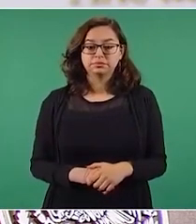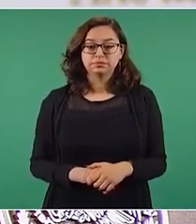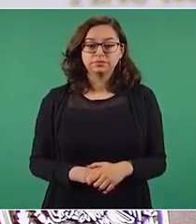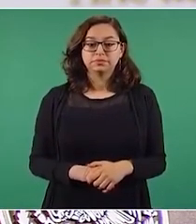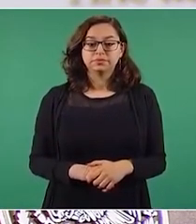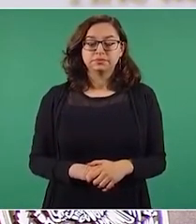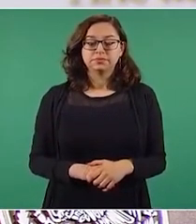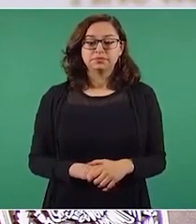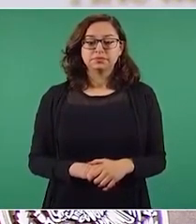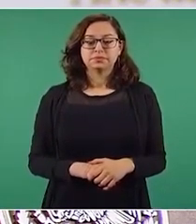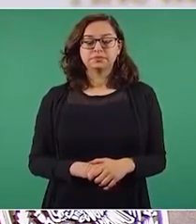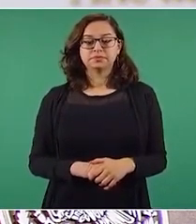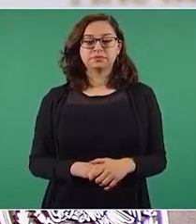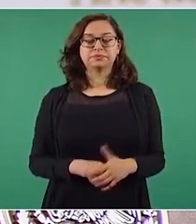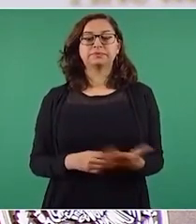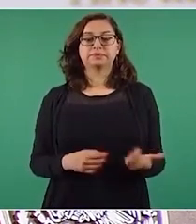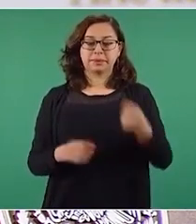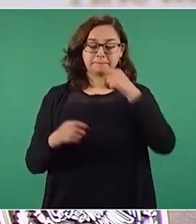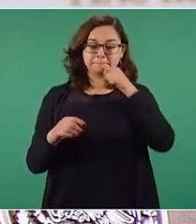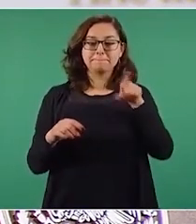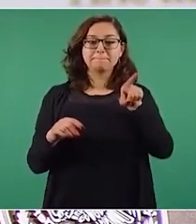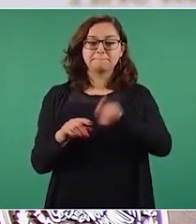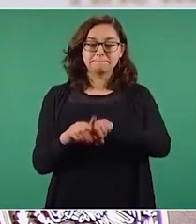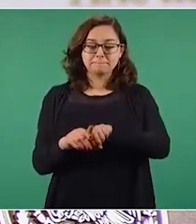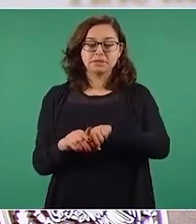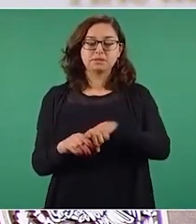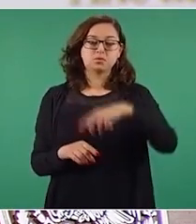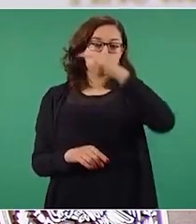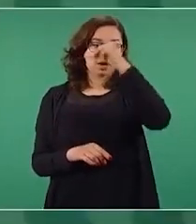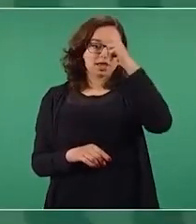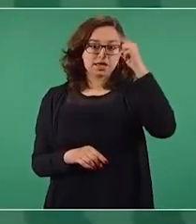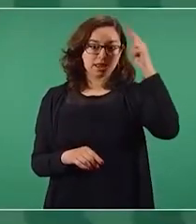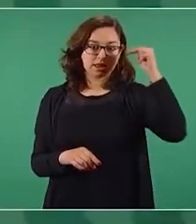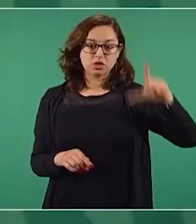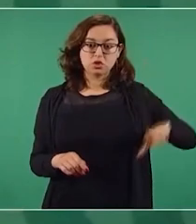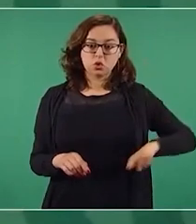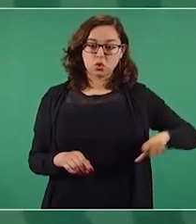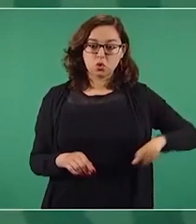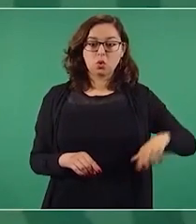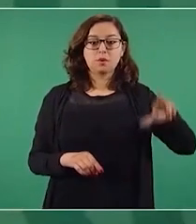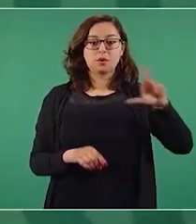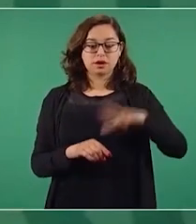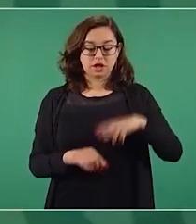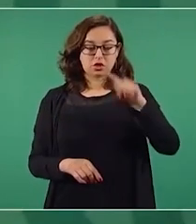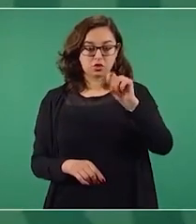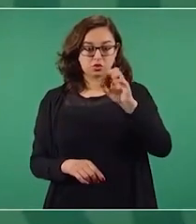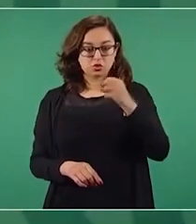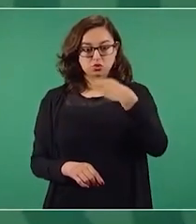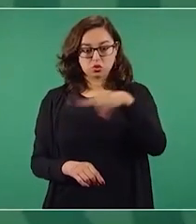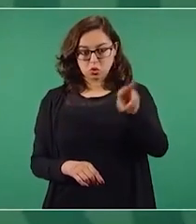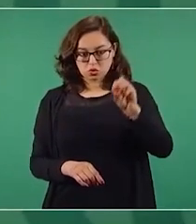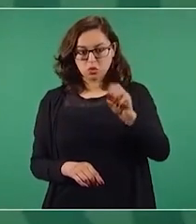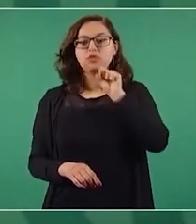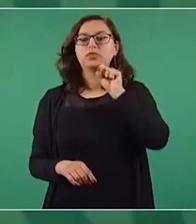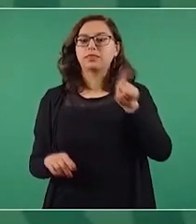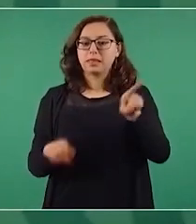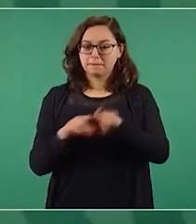gobernador de Nayarit, Toño Chavarría, porque hizo un buen trabajo.